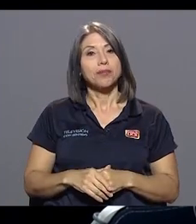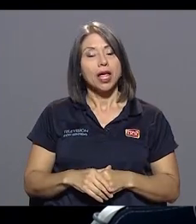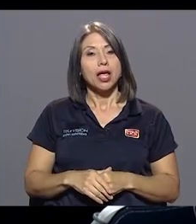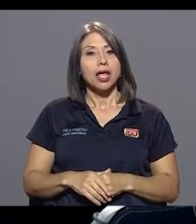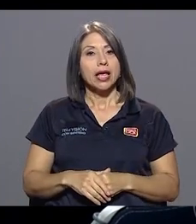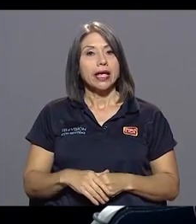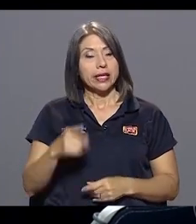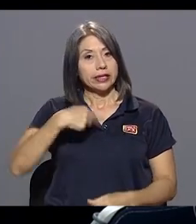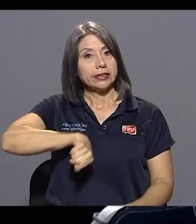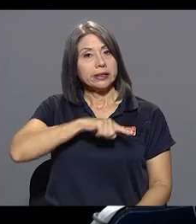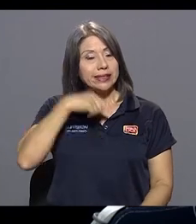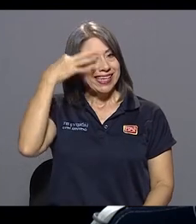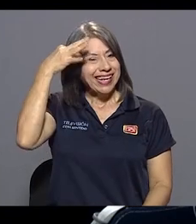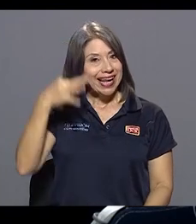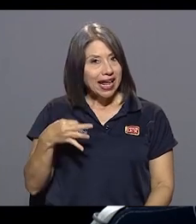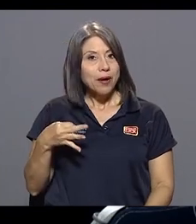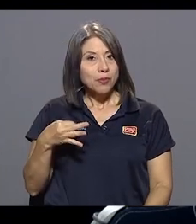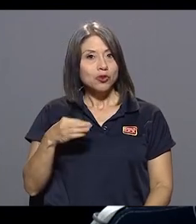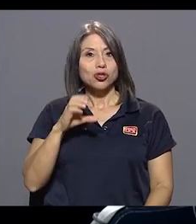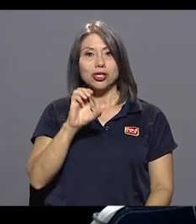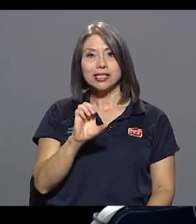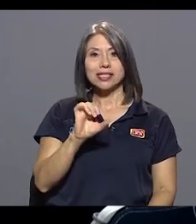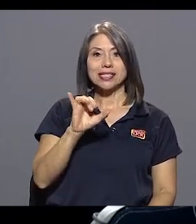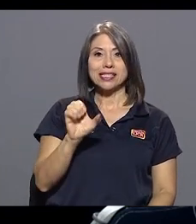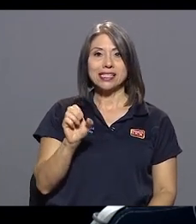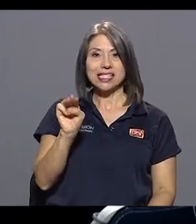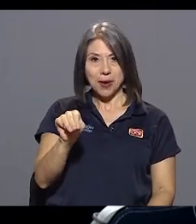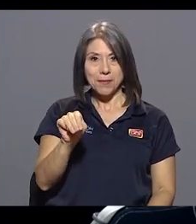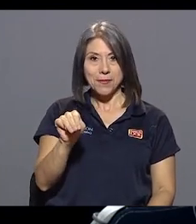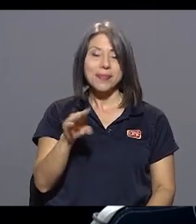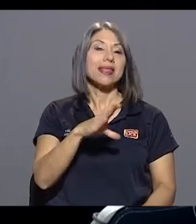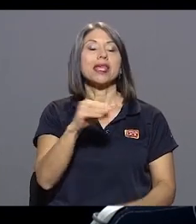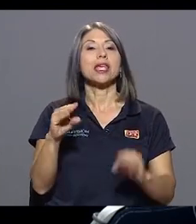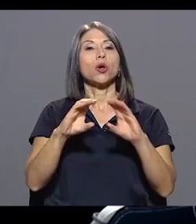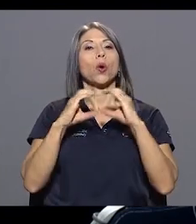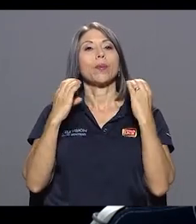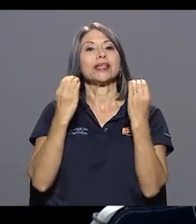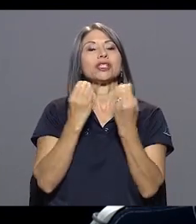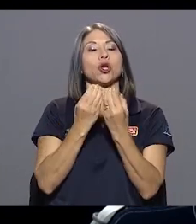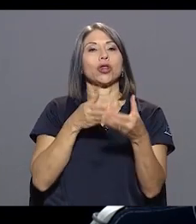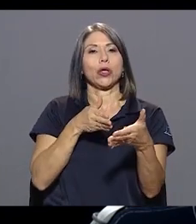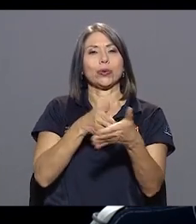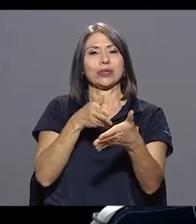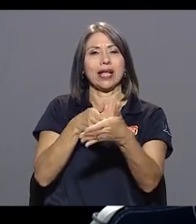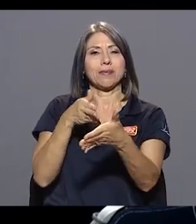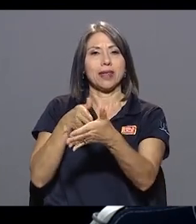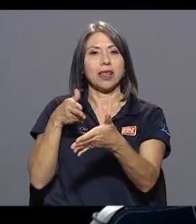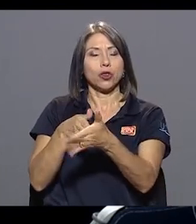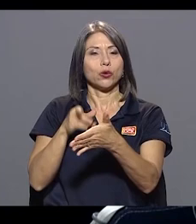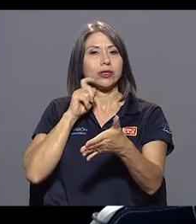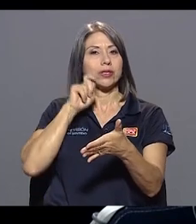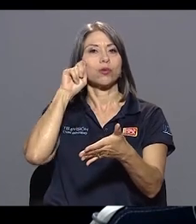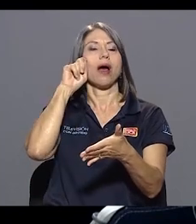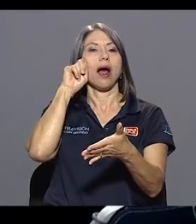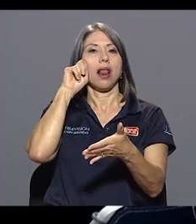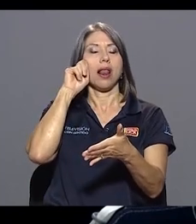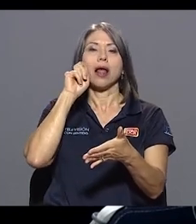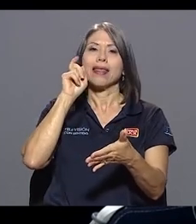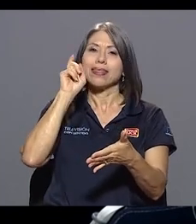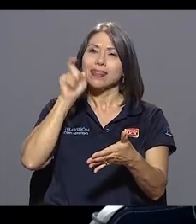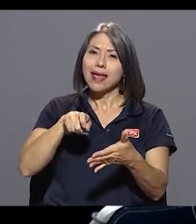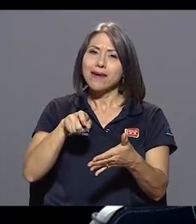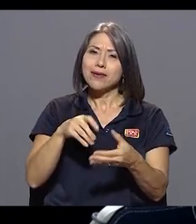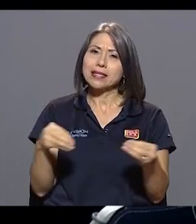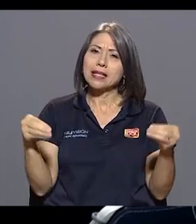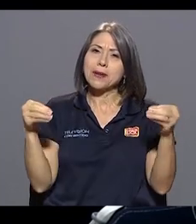y creemos que el CIEM y la Comisión de Hostigamiento Sexual debería